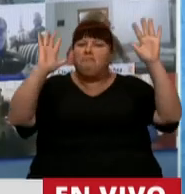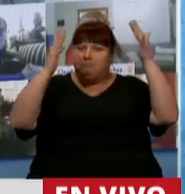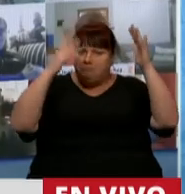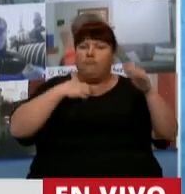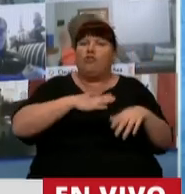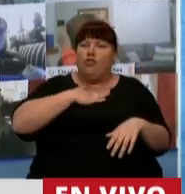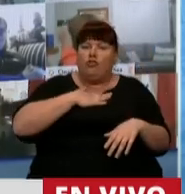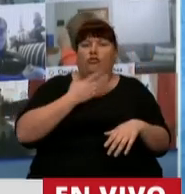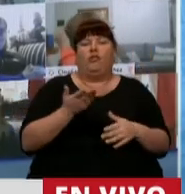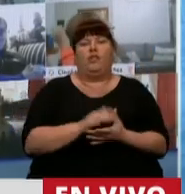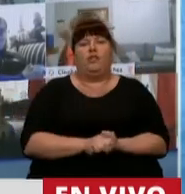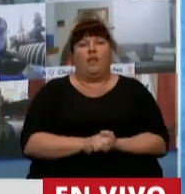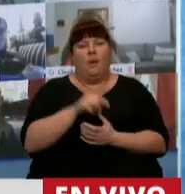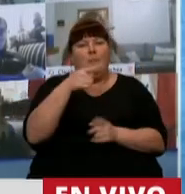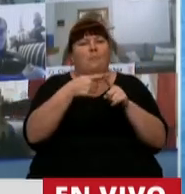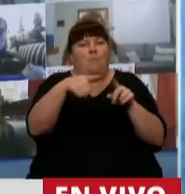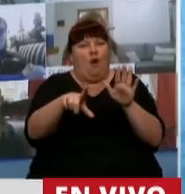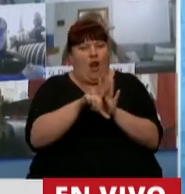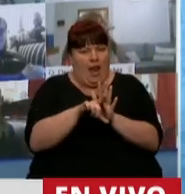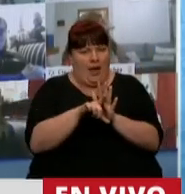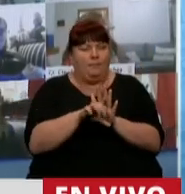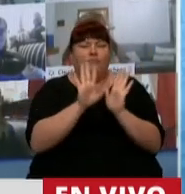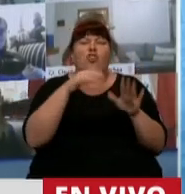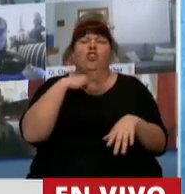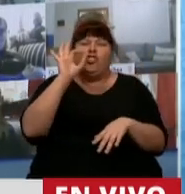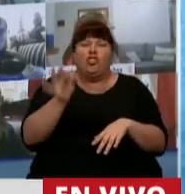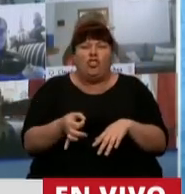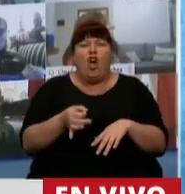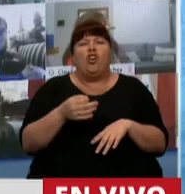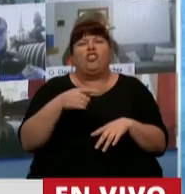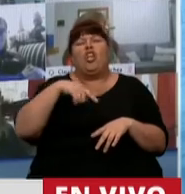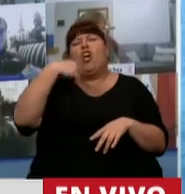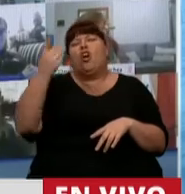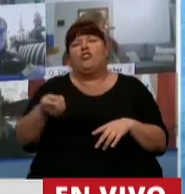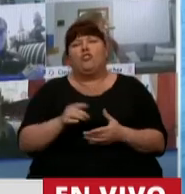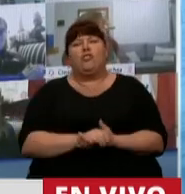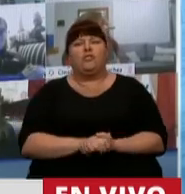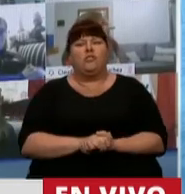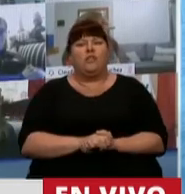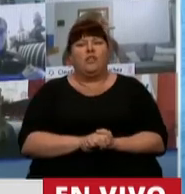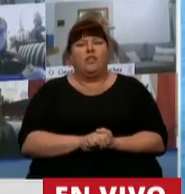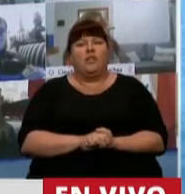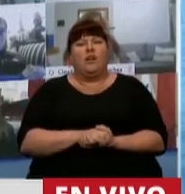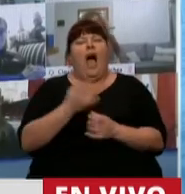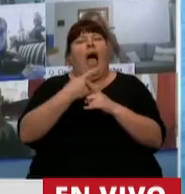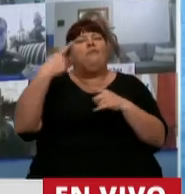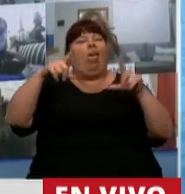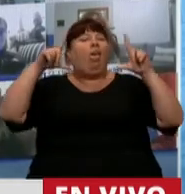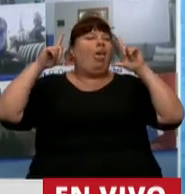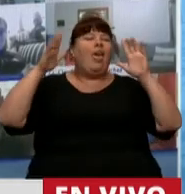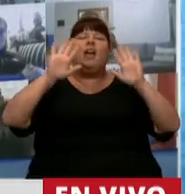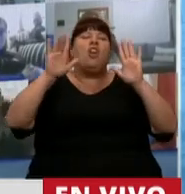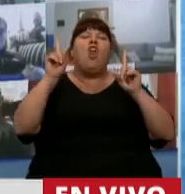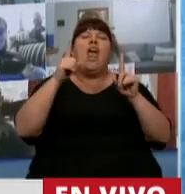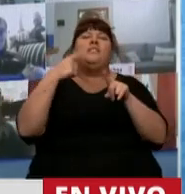esta ley. Mire, yo sé que hay hombres que son mucho más bajos que su propio ego. Pero no es